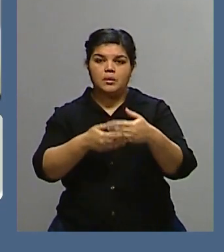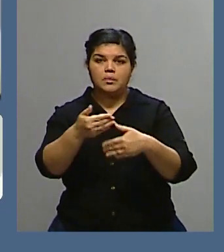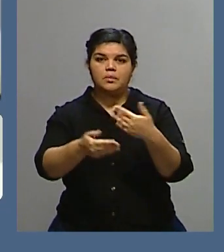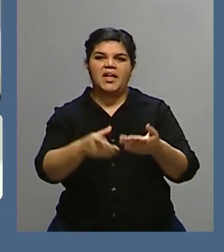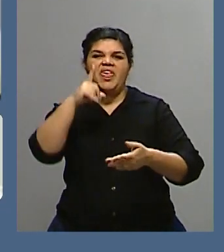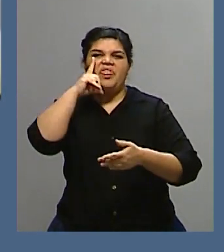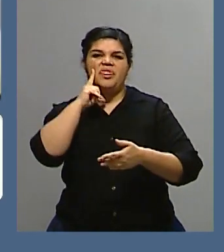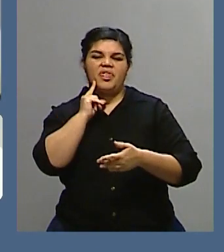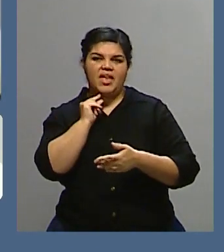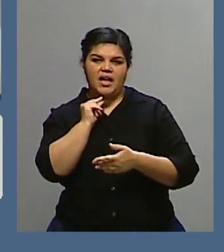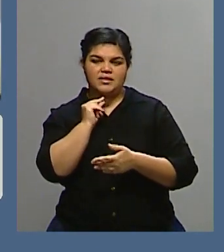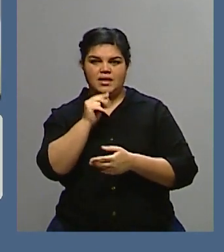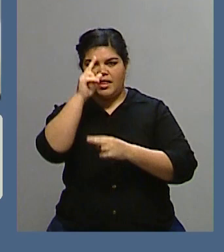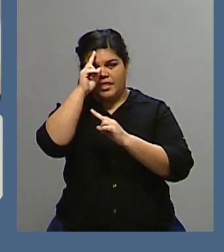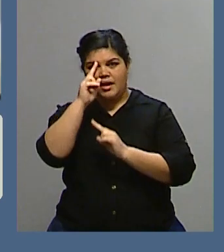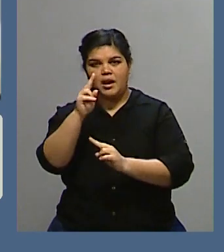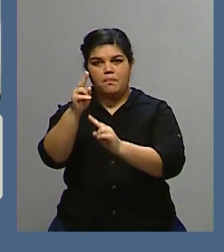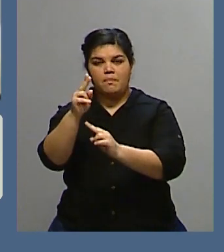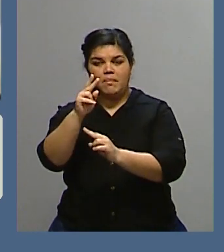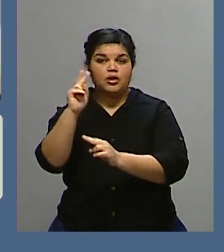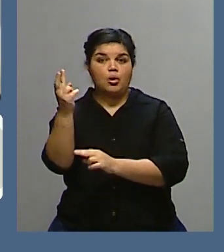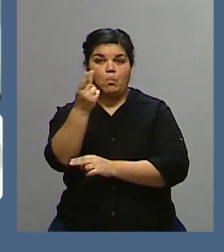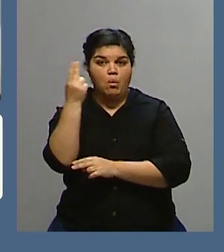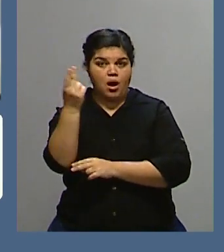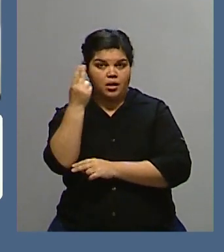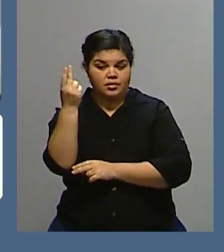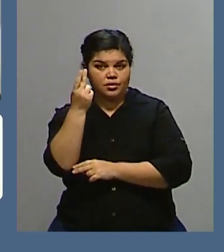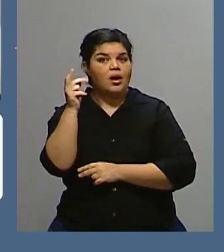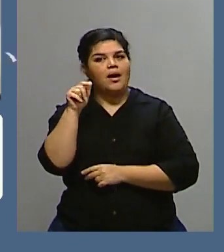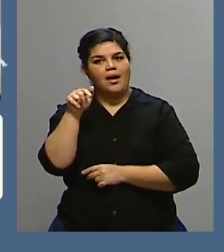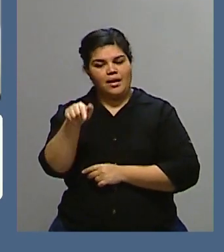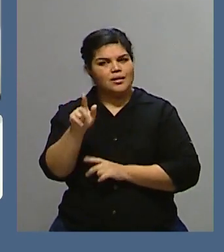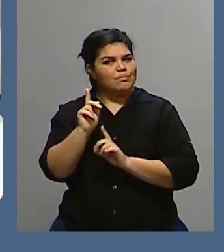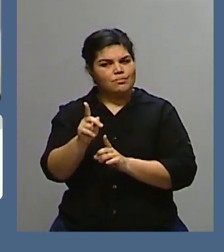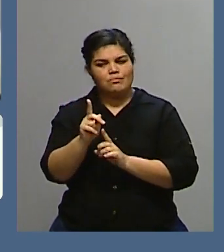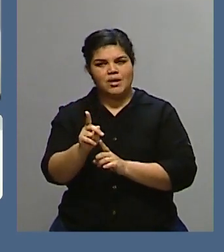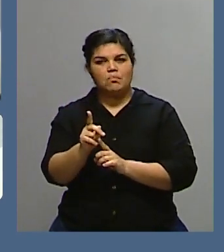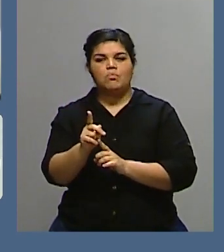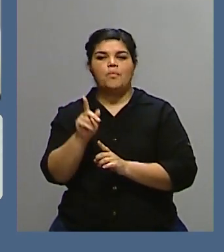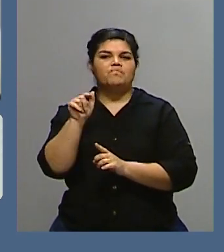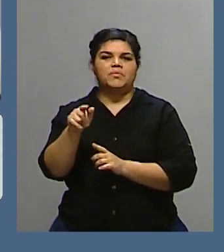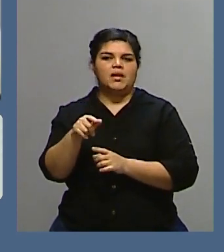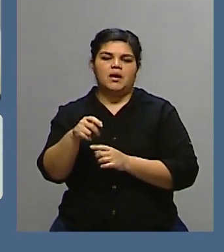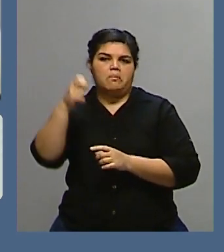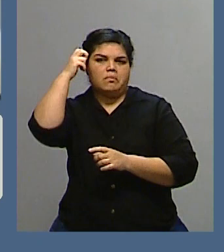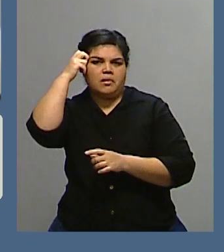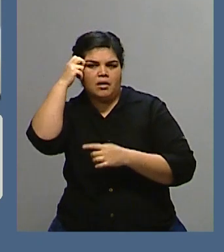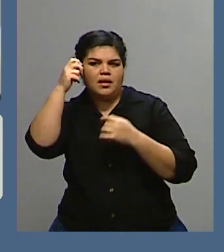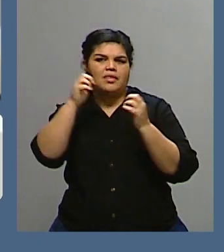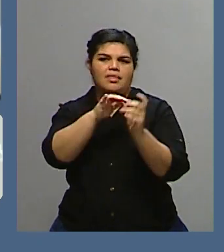el parlamento no está funcionando, es por donde tienen que pasar todas las nuevas leyes y reglas y regulaciones.